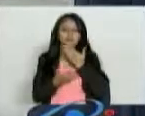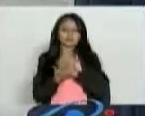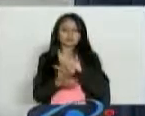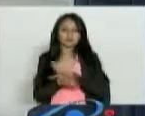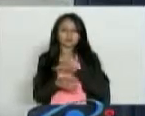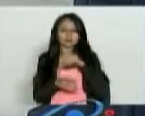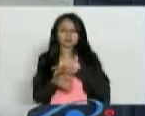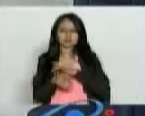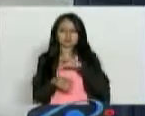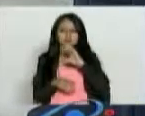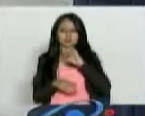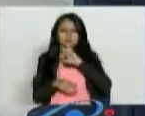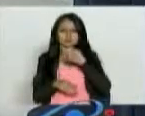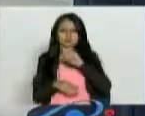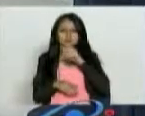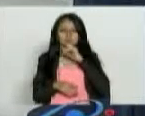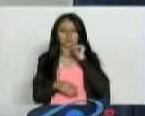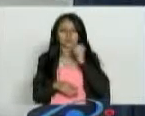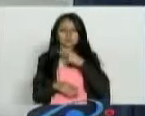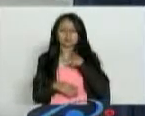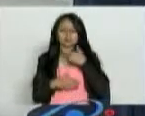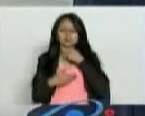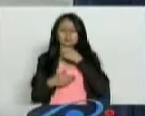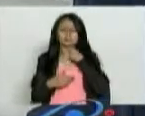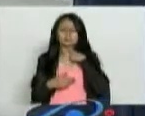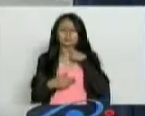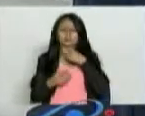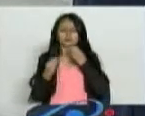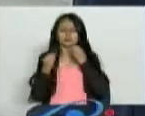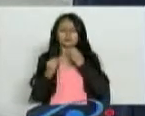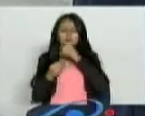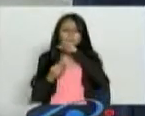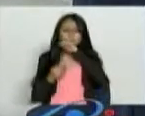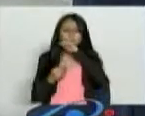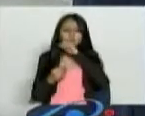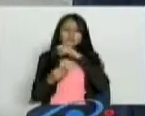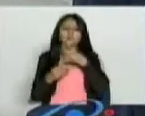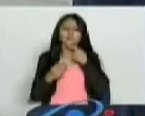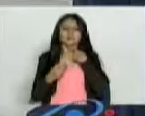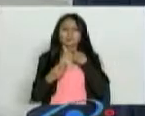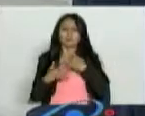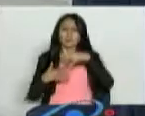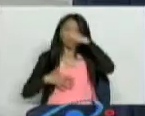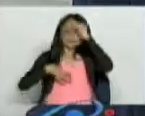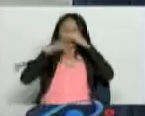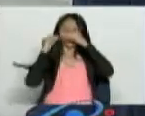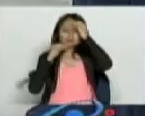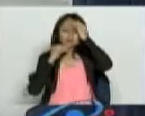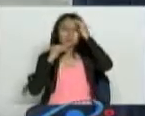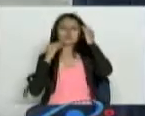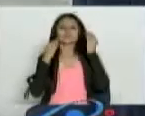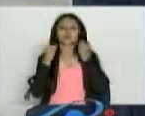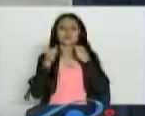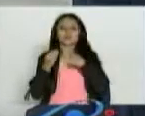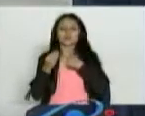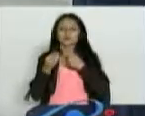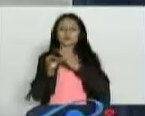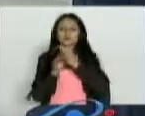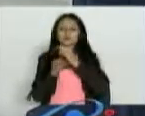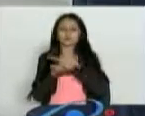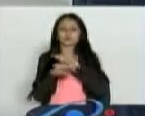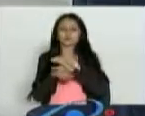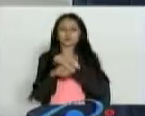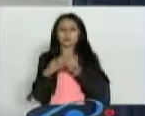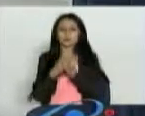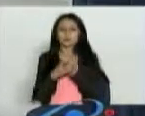Doctor Rojas, soy fanática de su programa, me gusta muchísimo, he aprendido bastante, estoy llamando de la ciudad de Pasto.